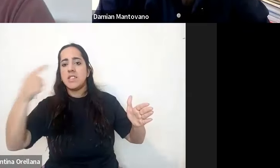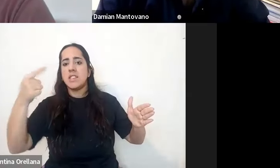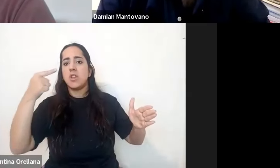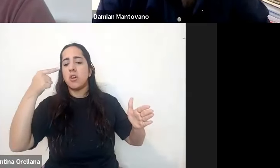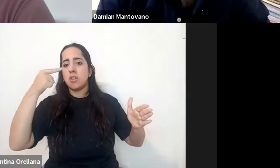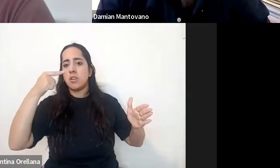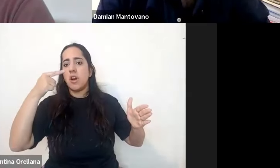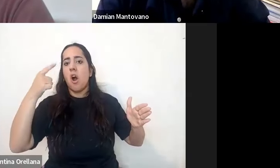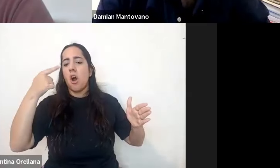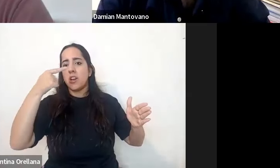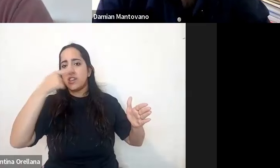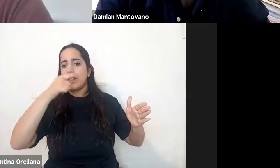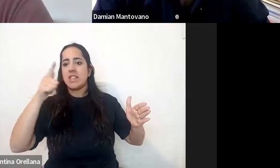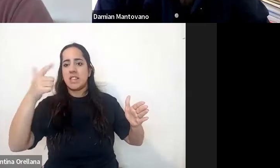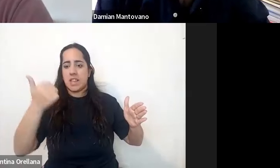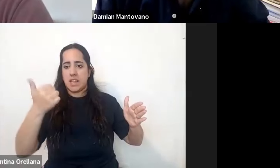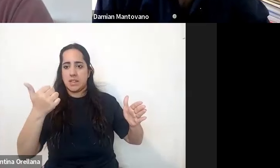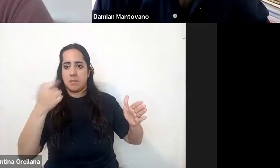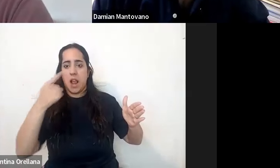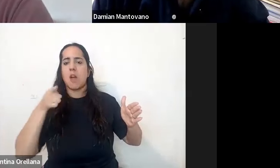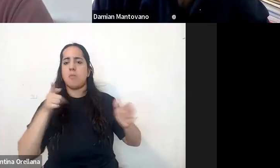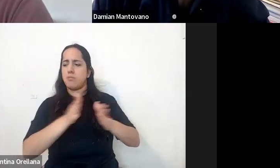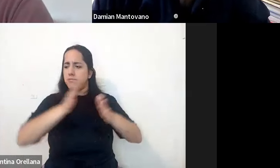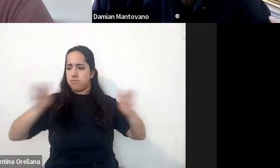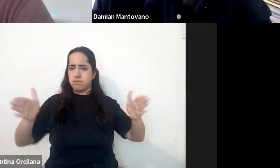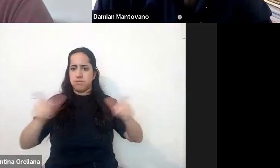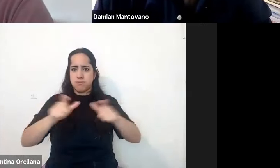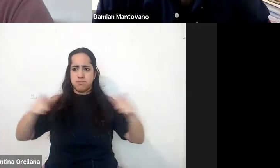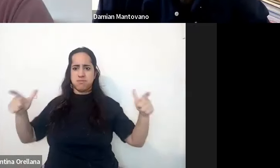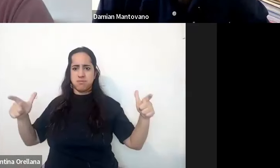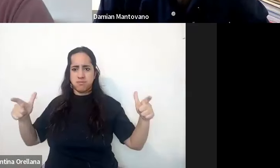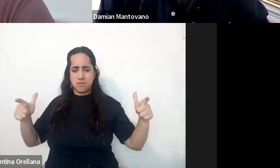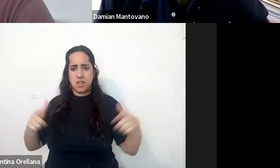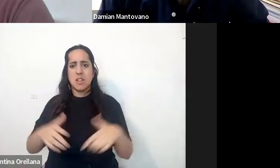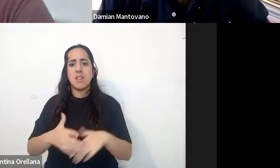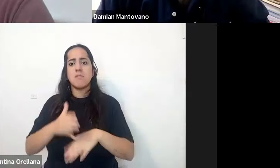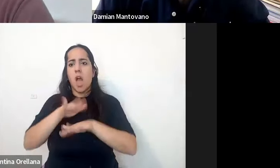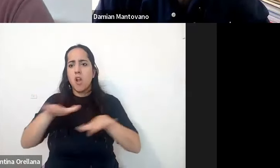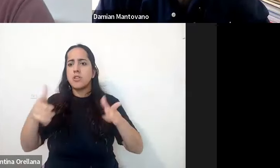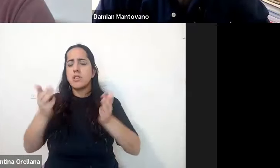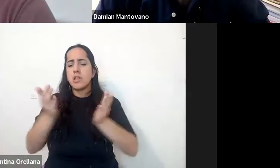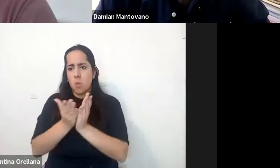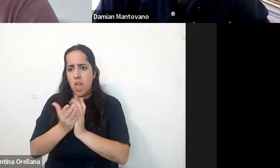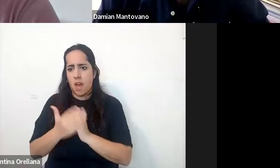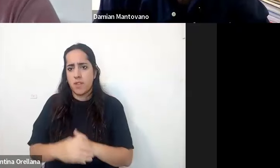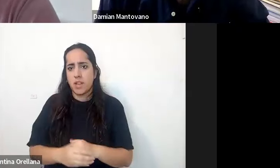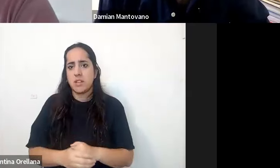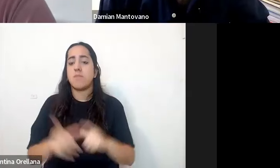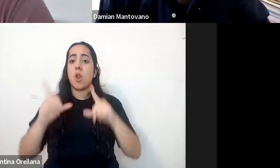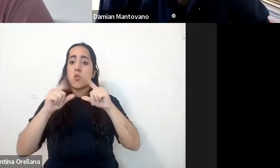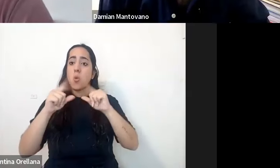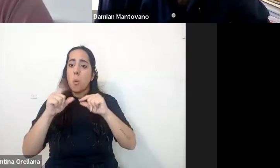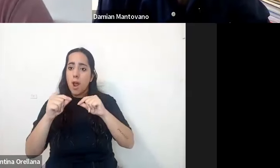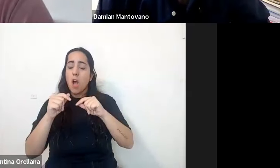¿cómo se amplía la base del grupo de estudiantes? Asimismo el número de estudiantes en